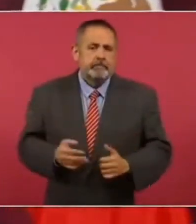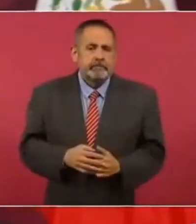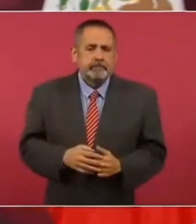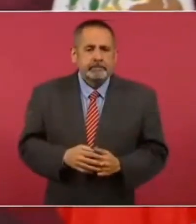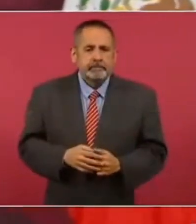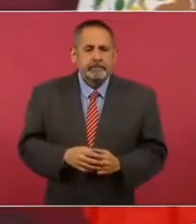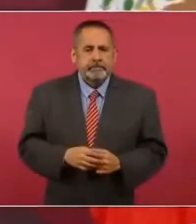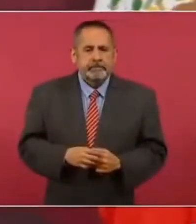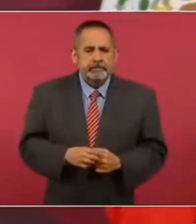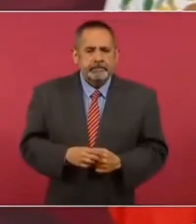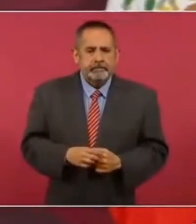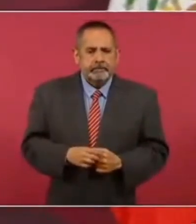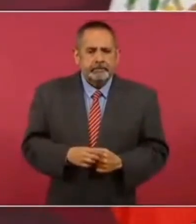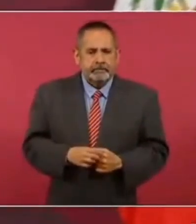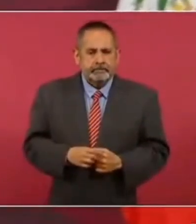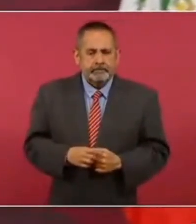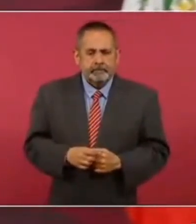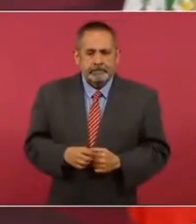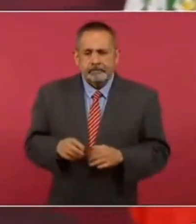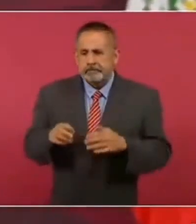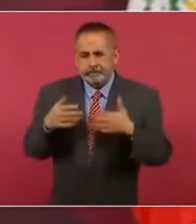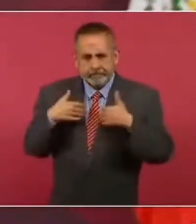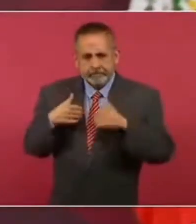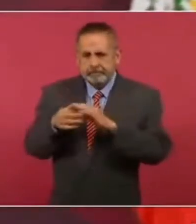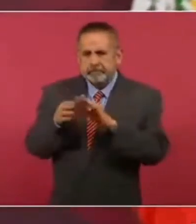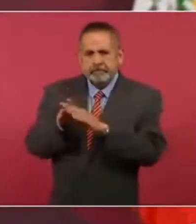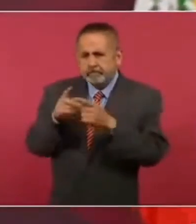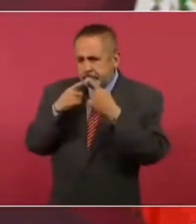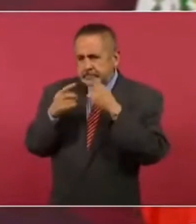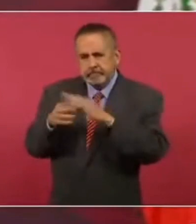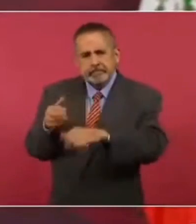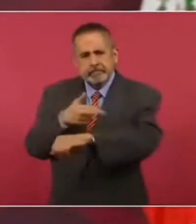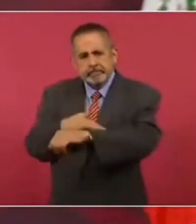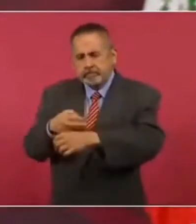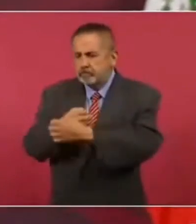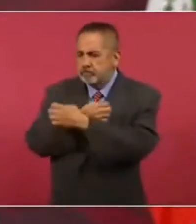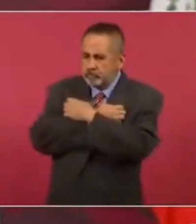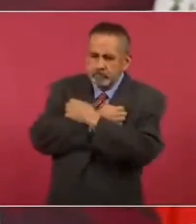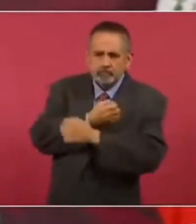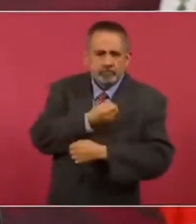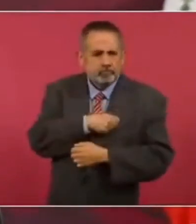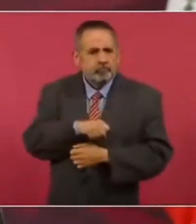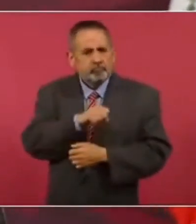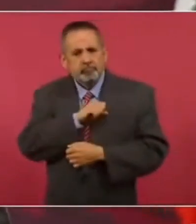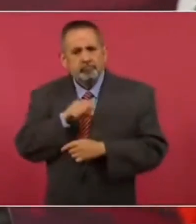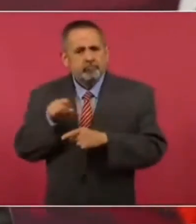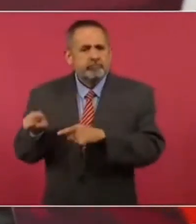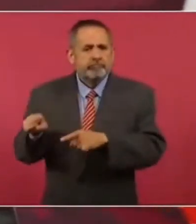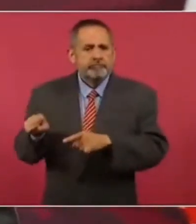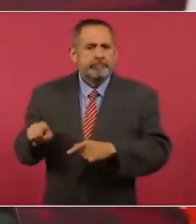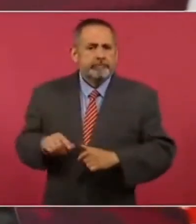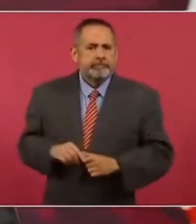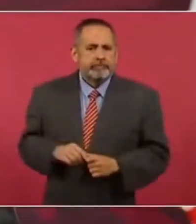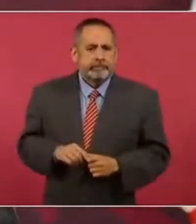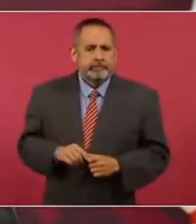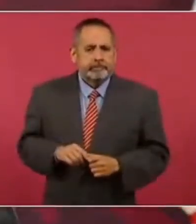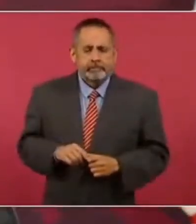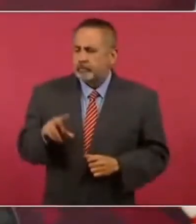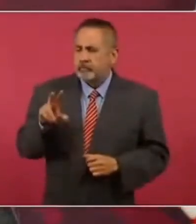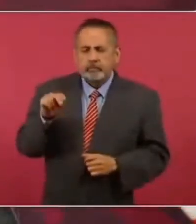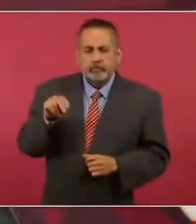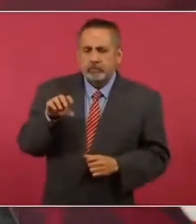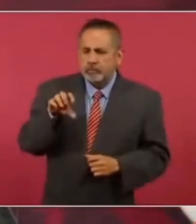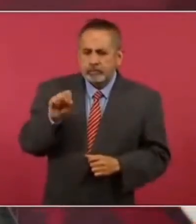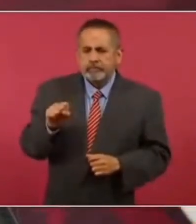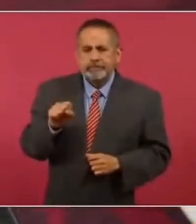y entender de que la educación, la salud, no son privilegios,